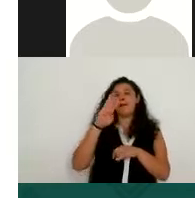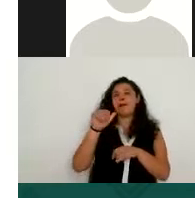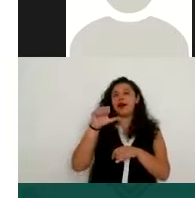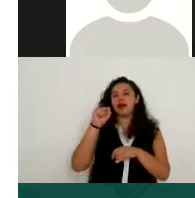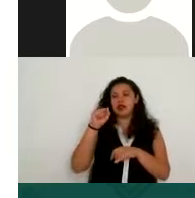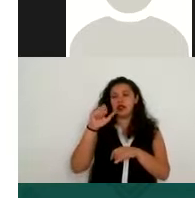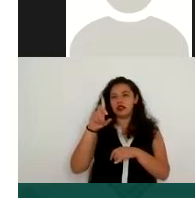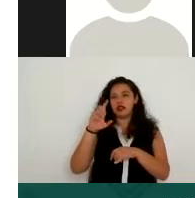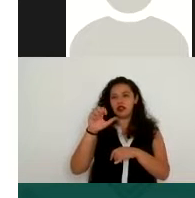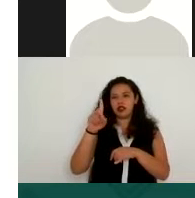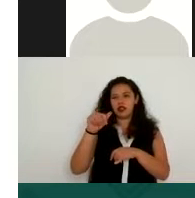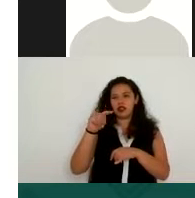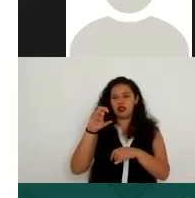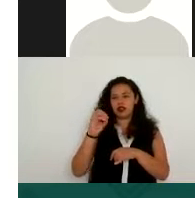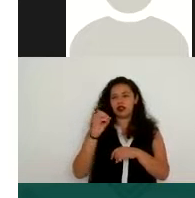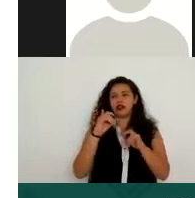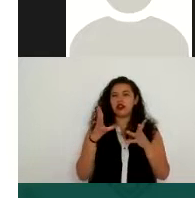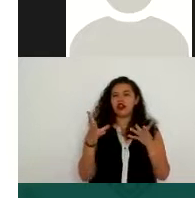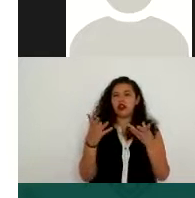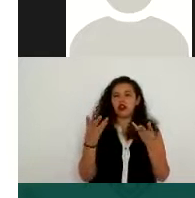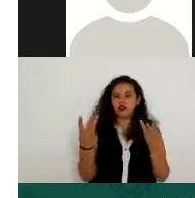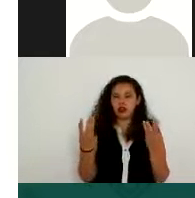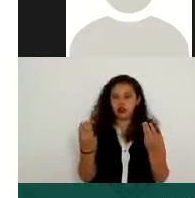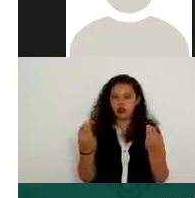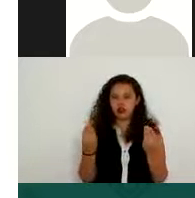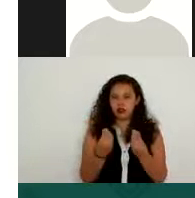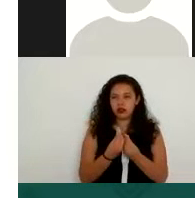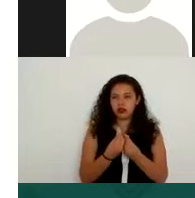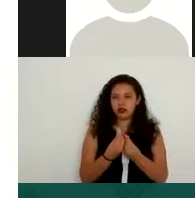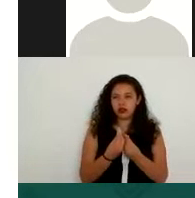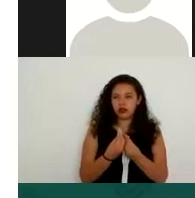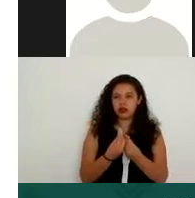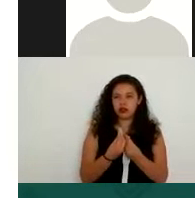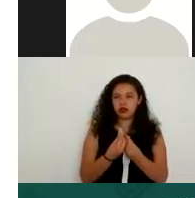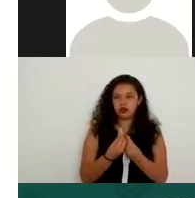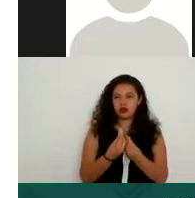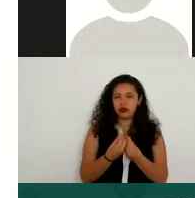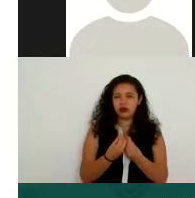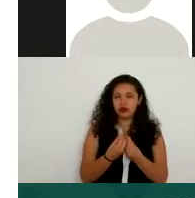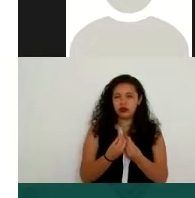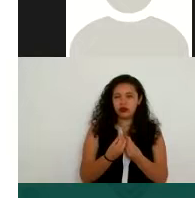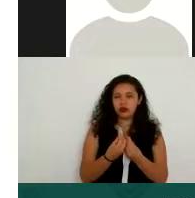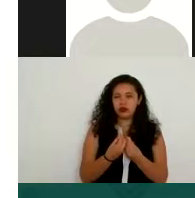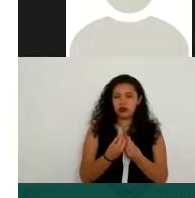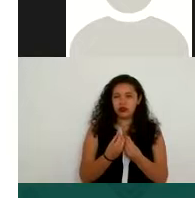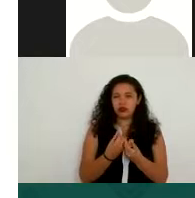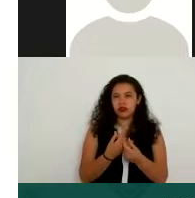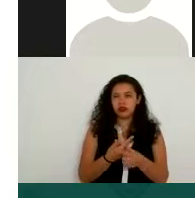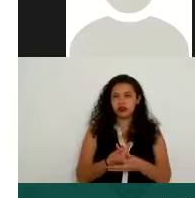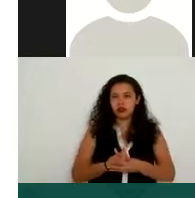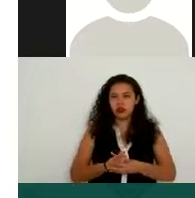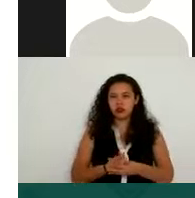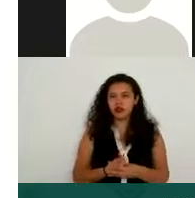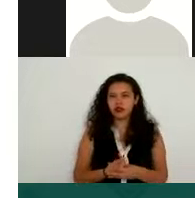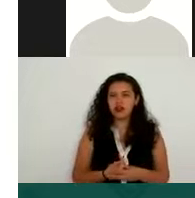datos personales, aquí, ojo, con este calificativo ordenado, conjunto de datos ordenado,